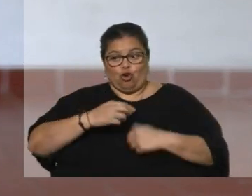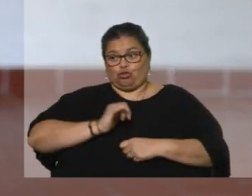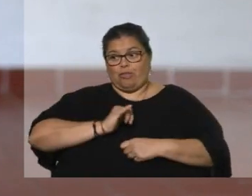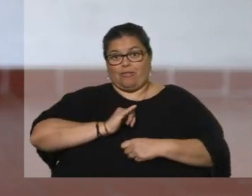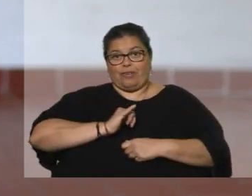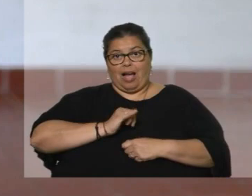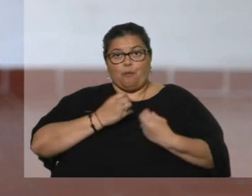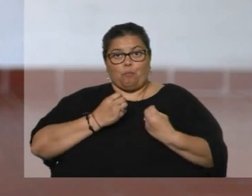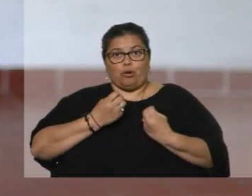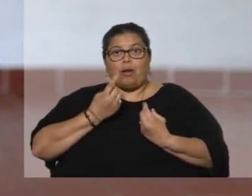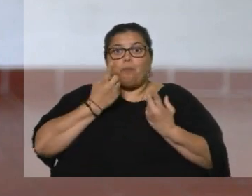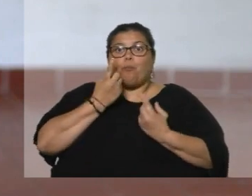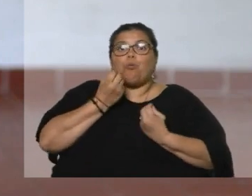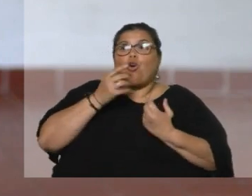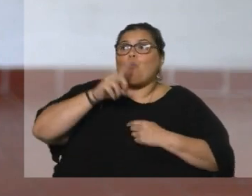el origen.